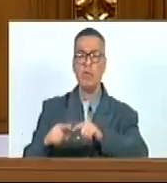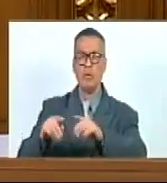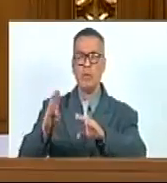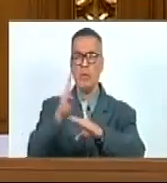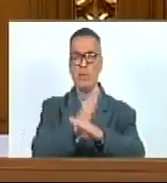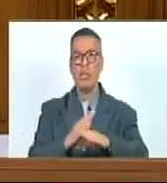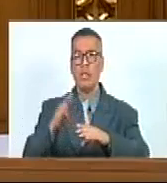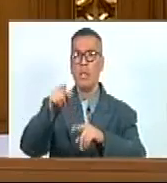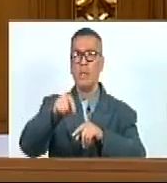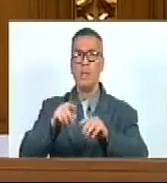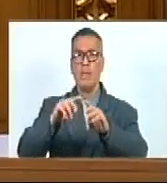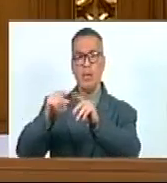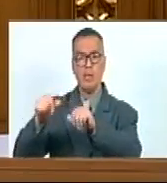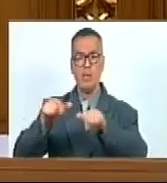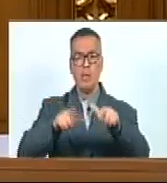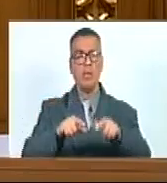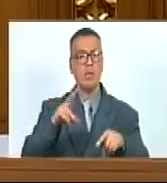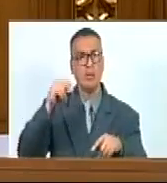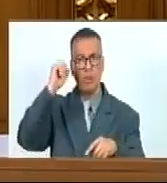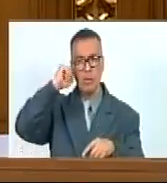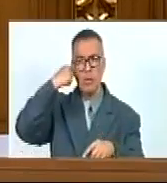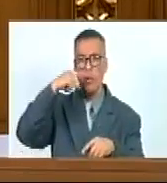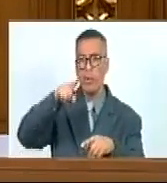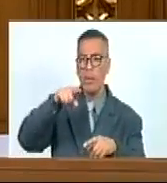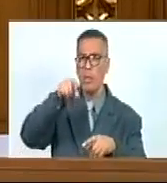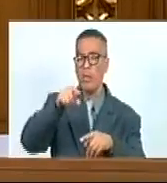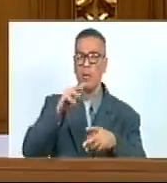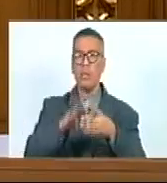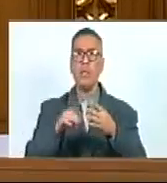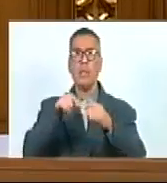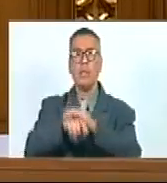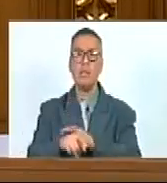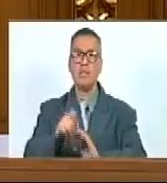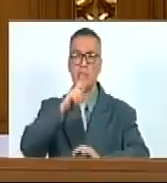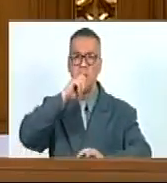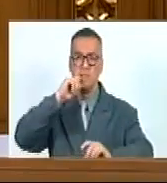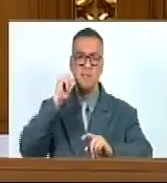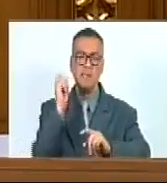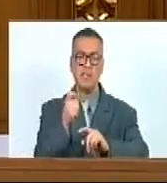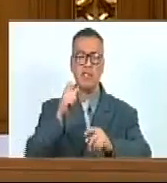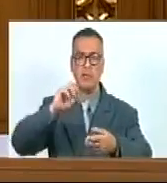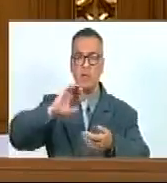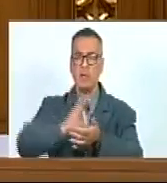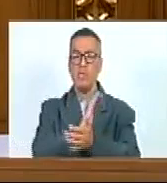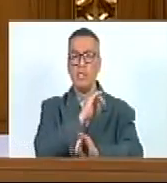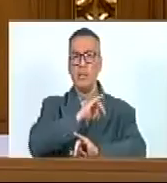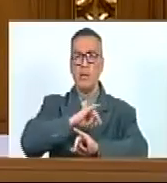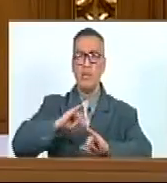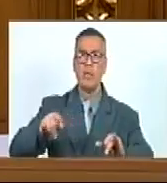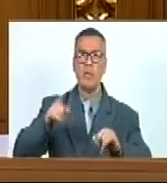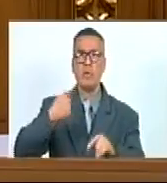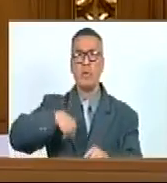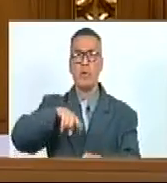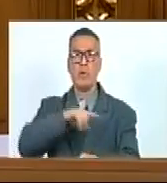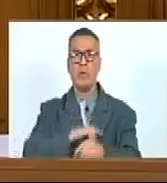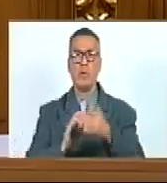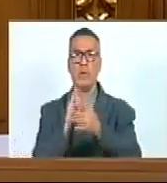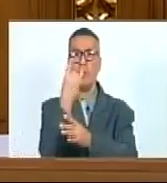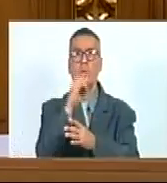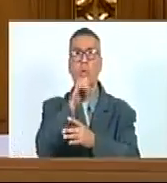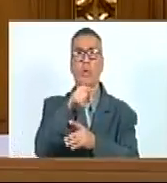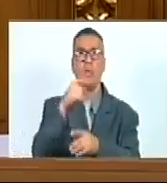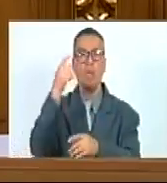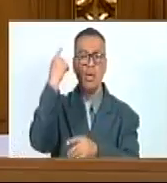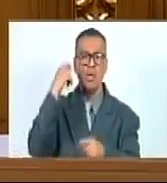Pero no olvidaremos Tampoco A esos Inmorales Llenos de odio Que acabaron Con nuestros Árboles En